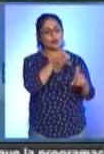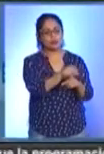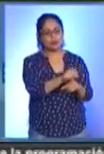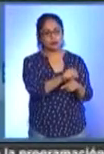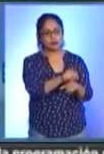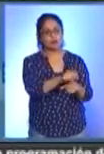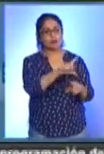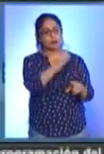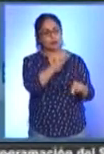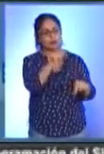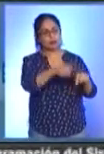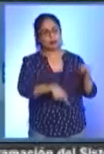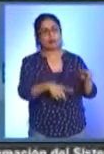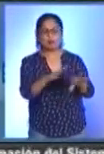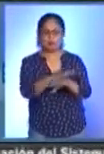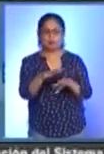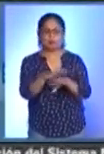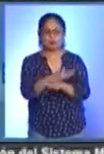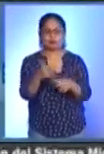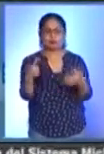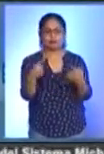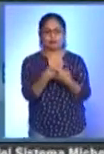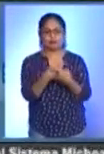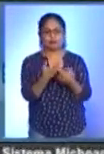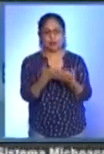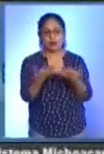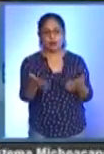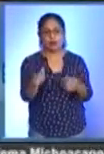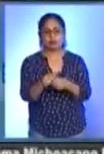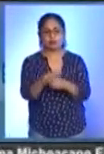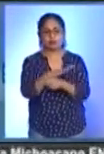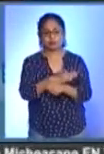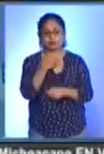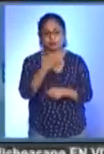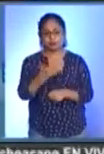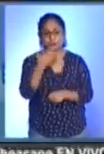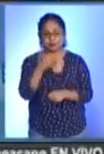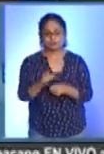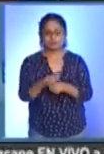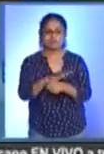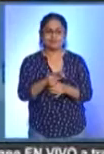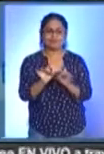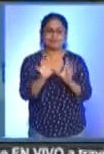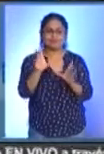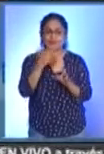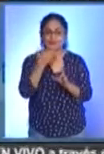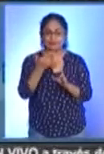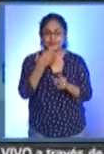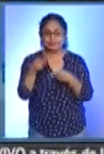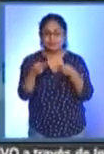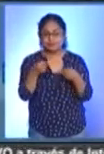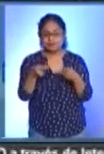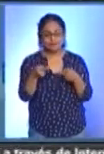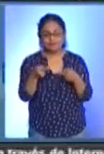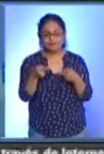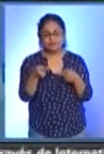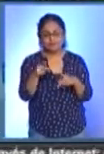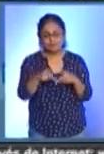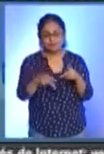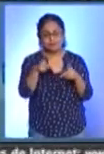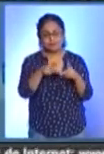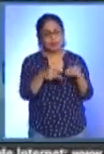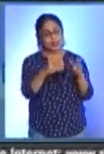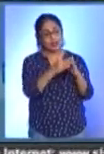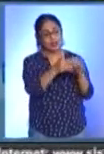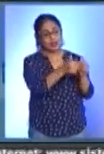pronto se modifica, sin contar que con la pandemia no han podido llevar a cabo su programa de preparación de la manera adecuada. Aunque trabajan en